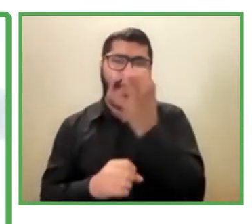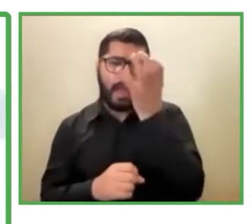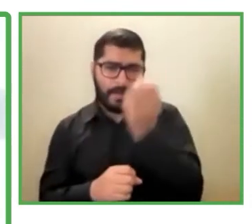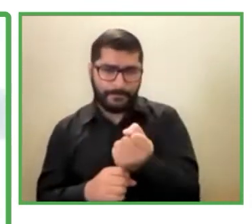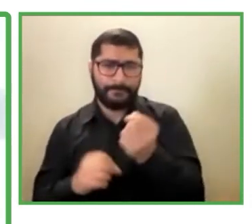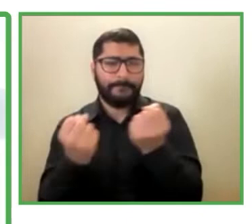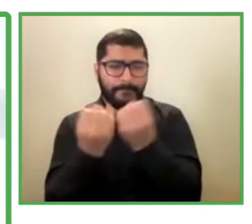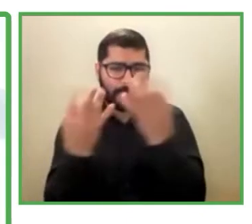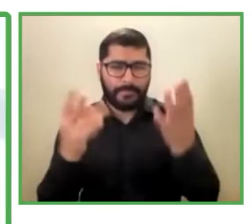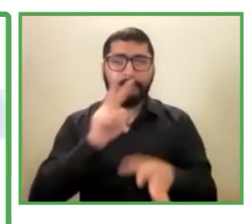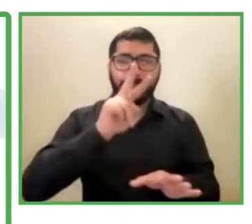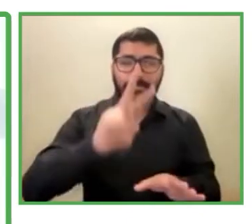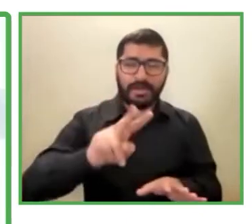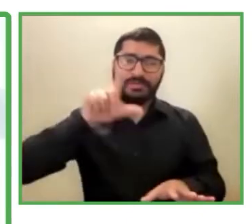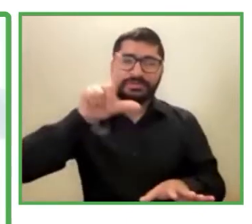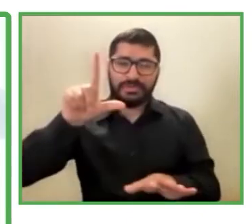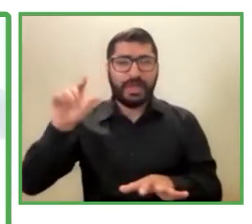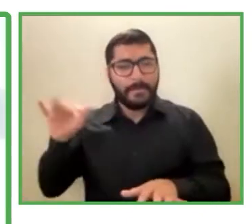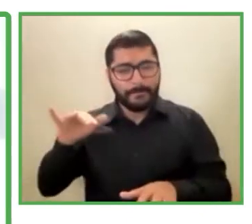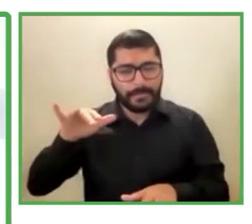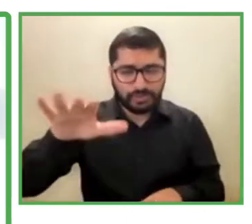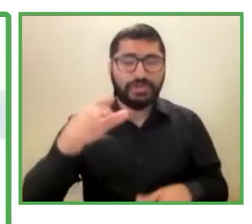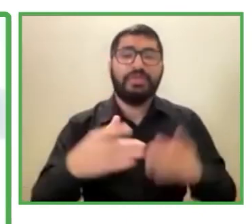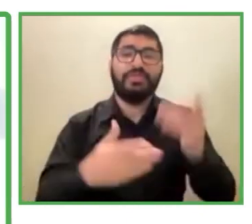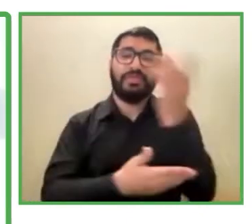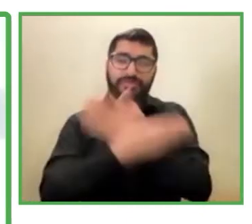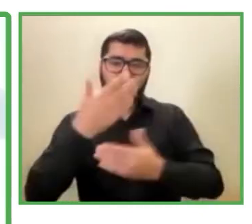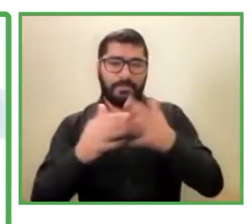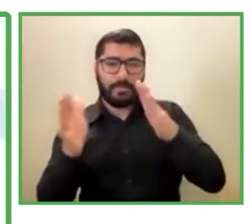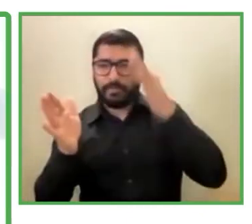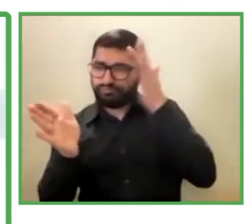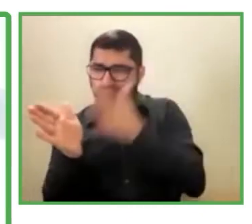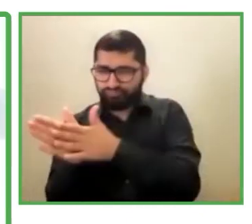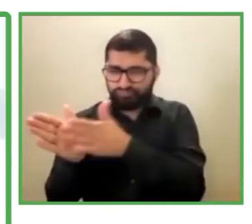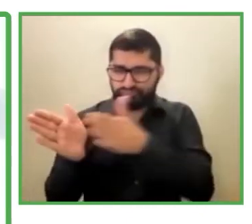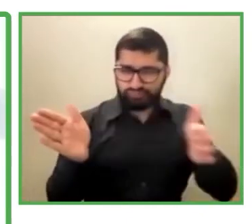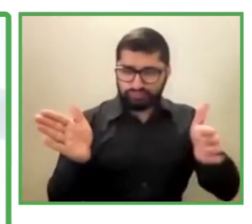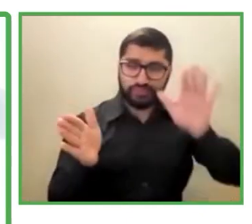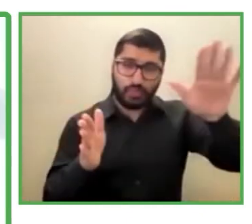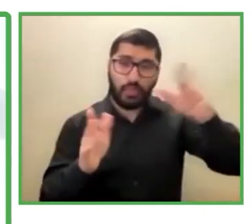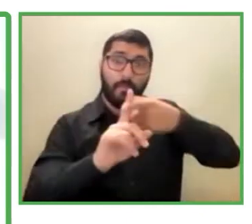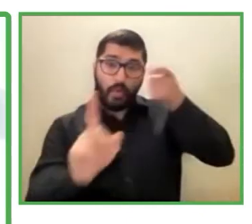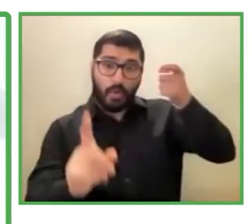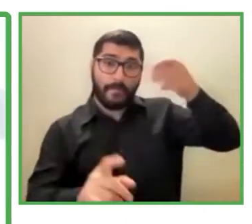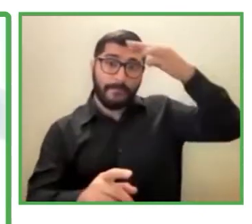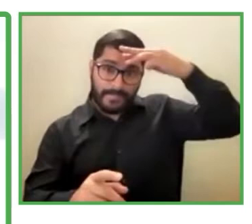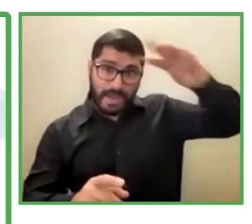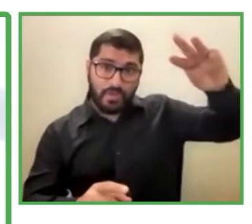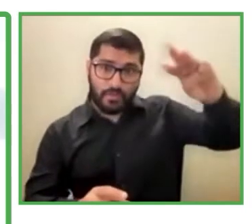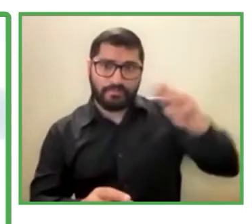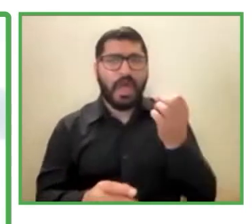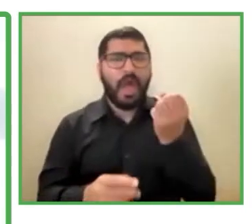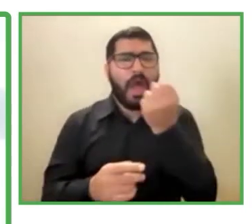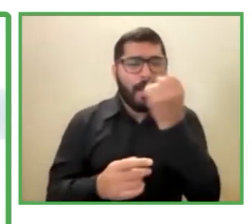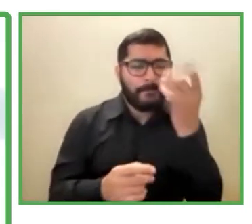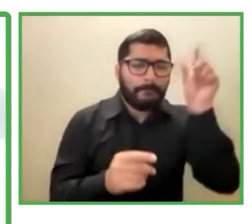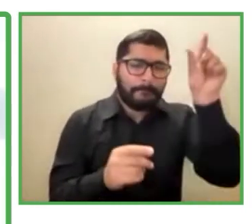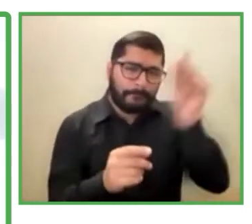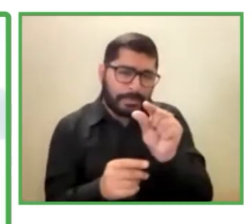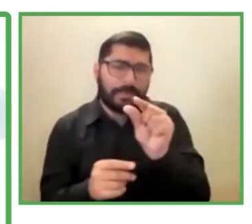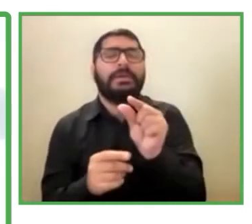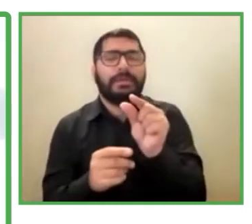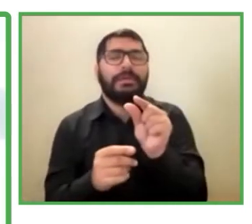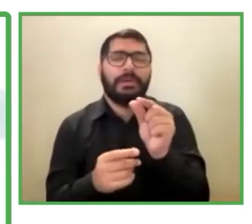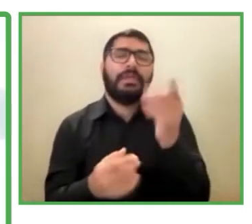personas con discapacidad mexicanas que padecían algún tipo de discapacidad. Pues bueno, ahora sabemos